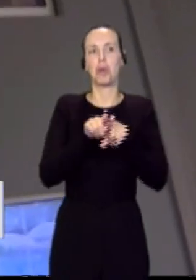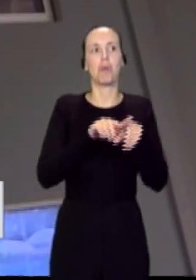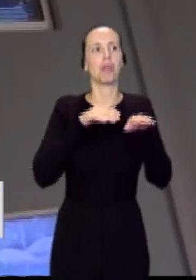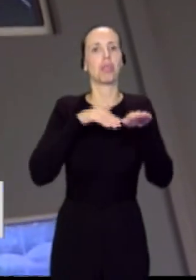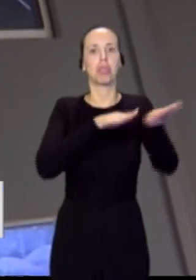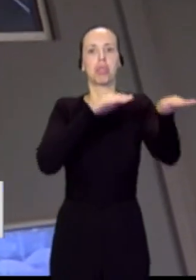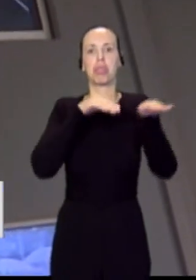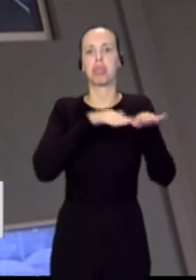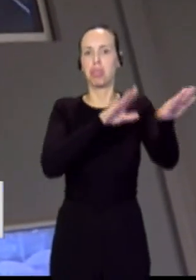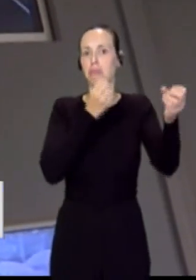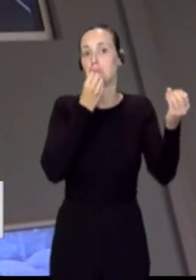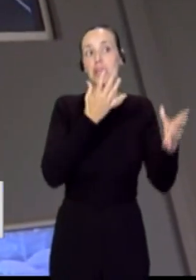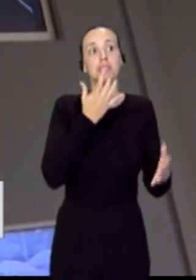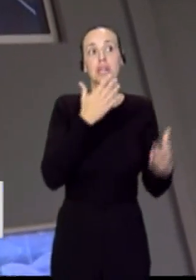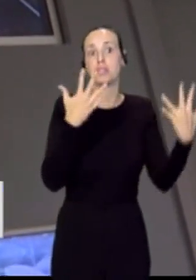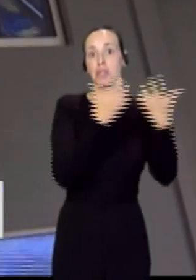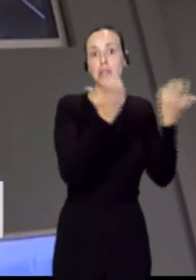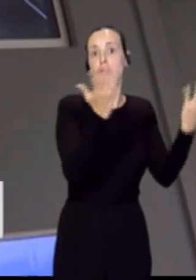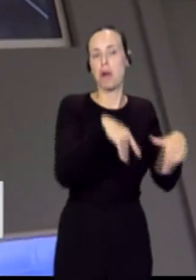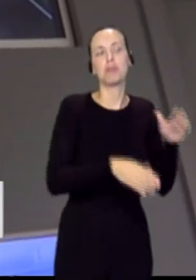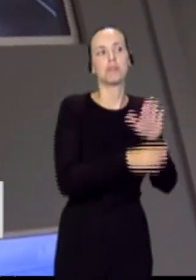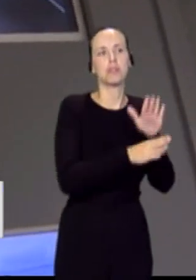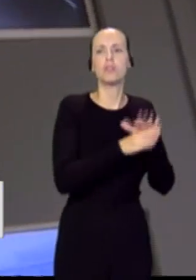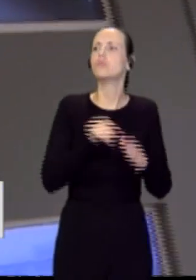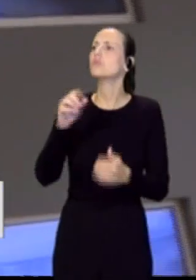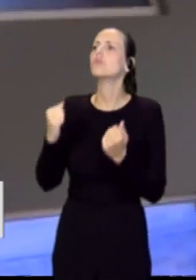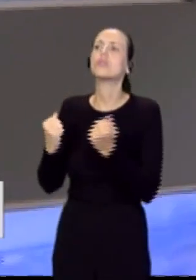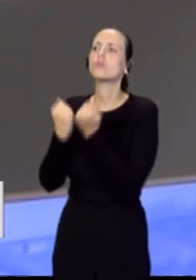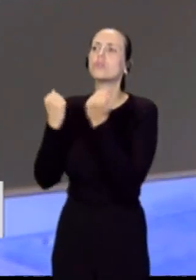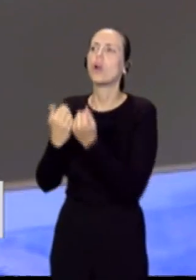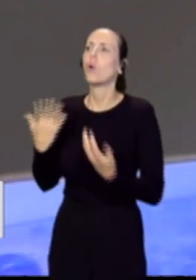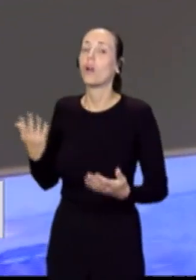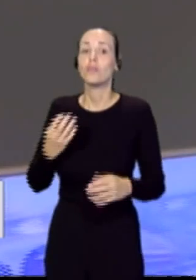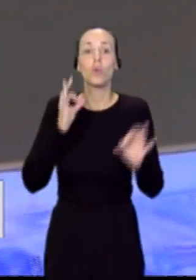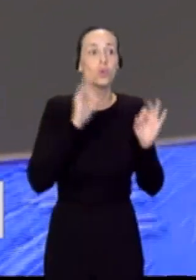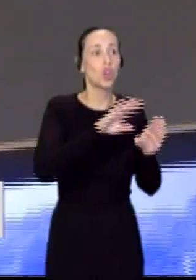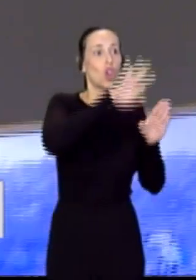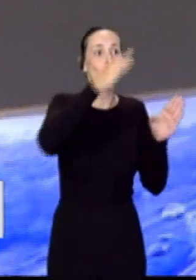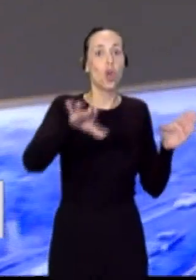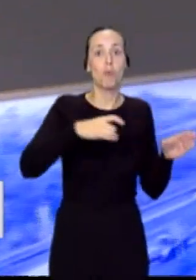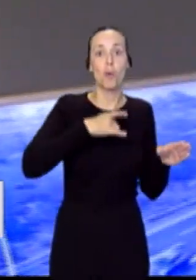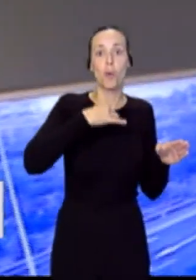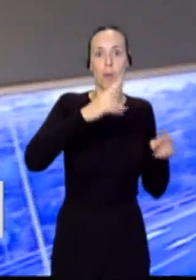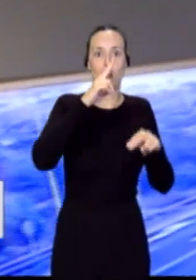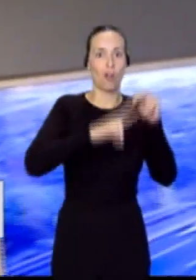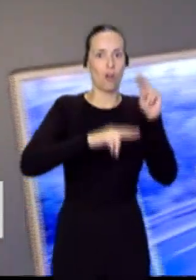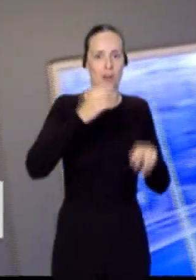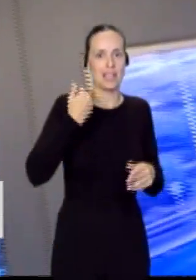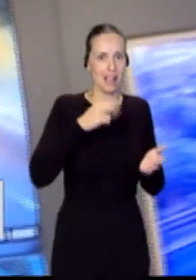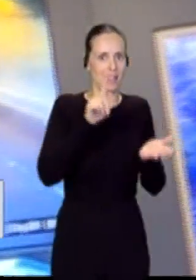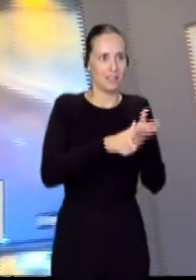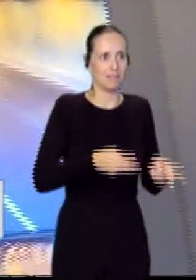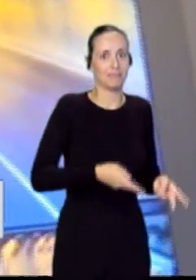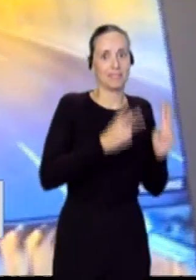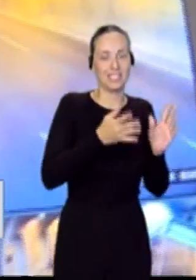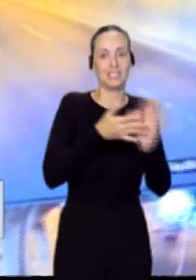que siga así. ¿Qué actuaciones son esas que van a realizar? Bueno, en Lomo Blanco tenemos una obra que acabamos de licitar para mejorar el acceso y no tener que pasar por la rotonda de